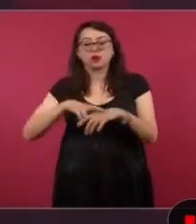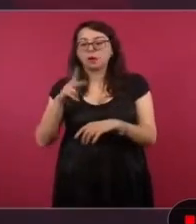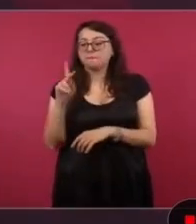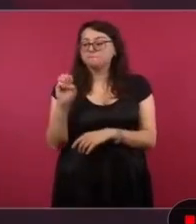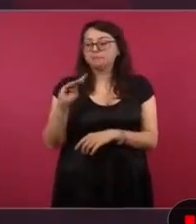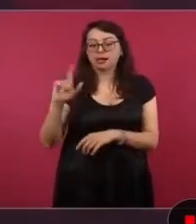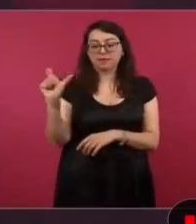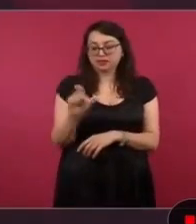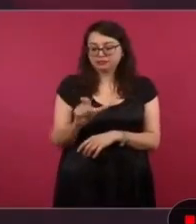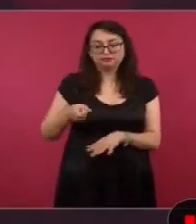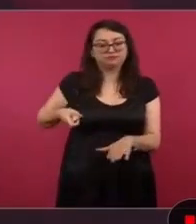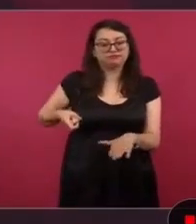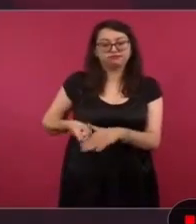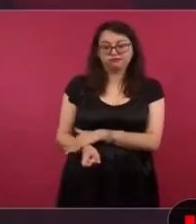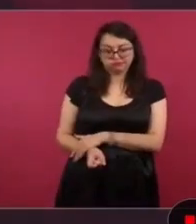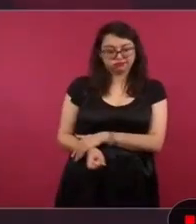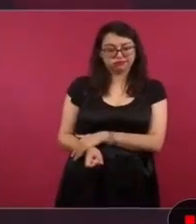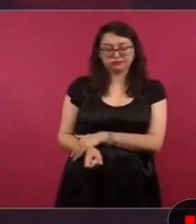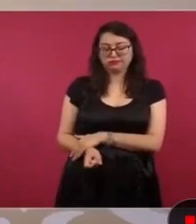Lozoya.